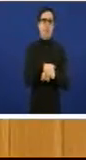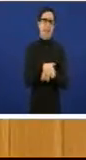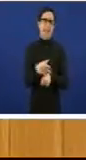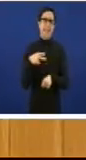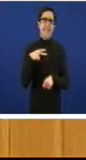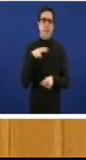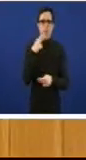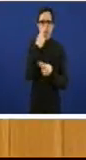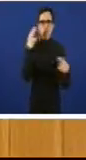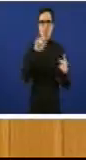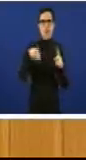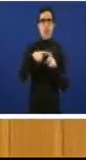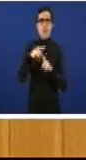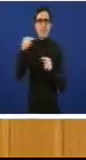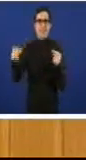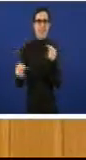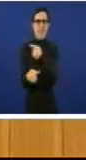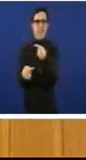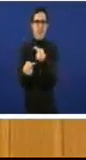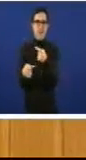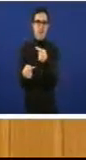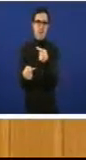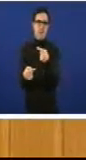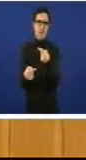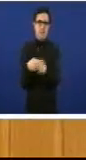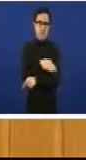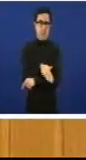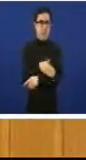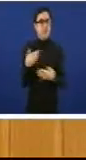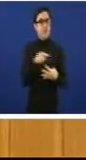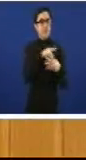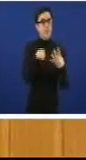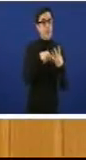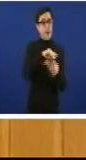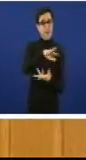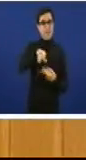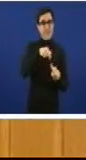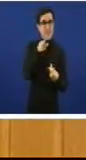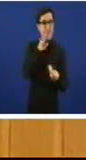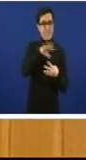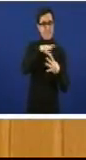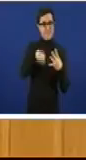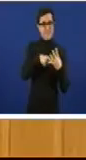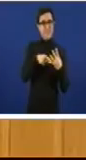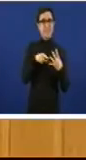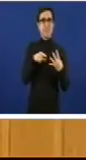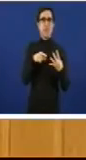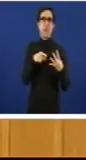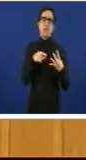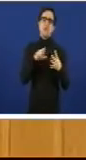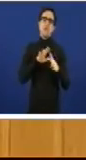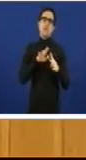e do déficit. Estas catro noticias en as que se contextualiza precisamente o debate